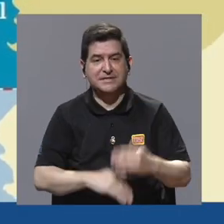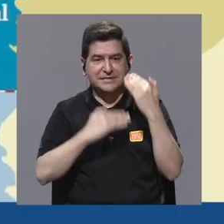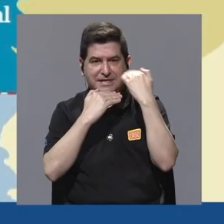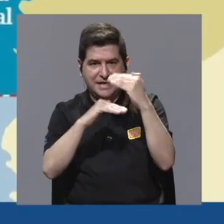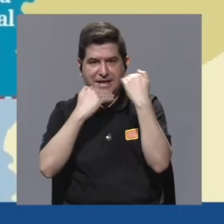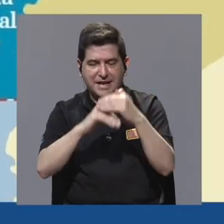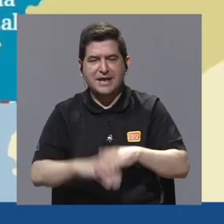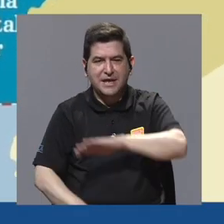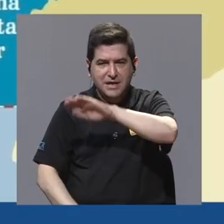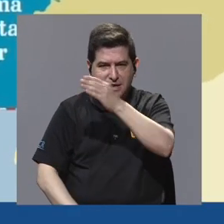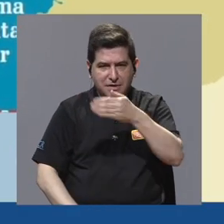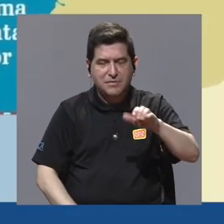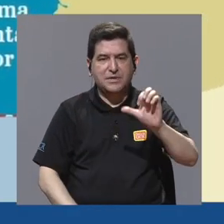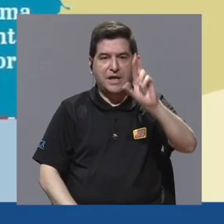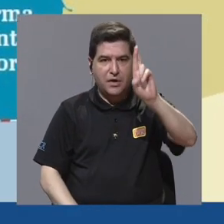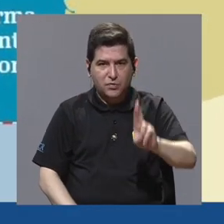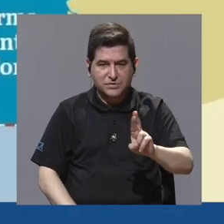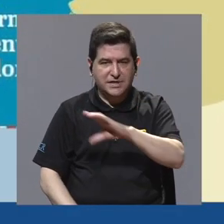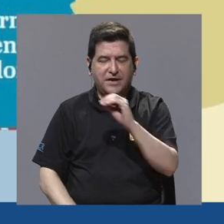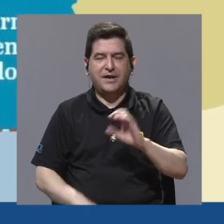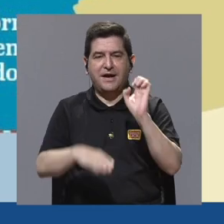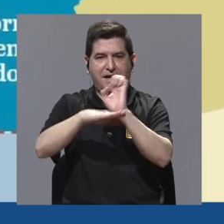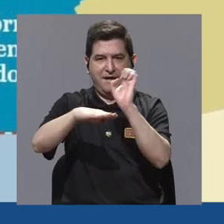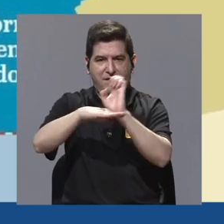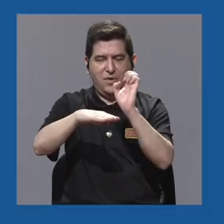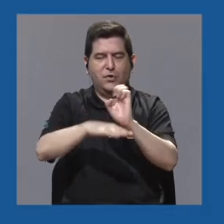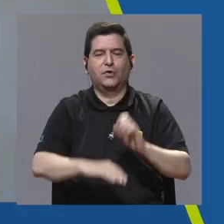límites marítimos entre Costa Rica y Ecuador.